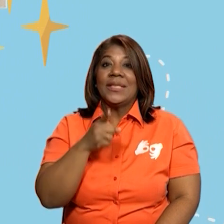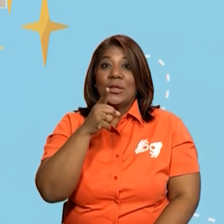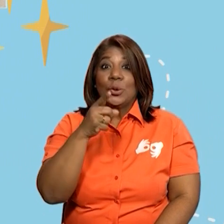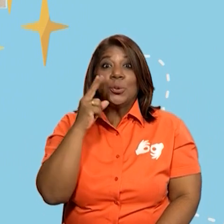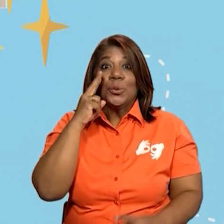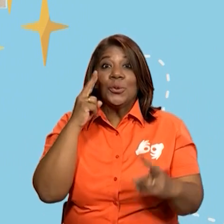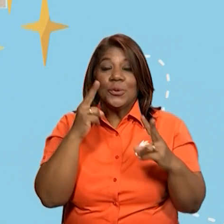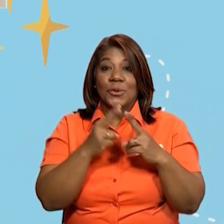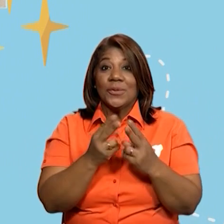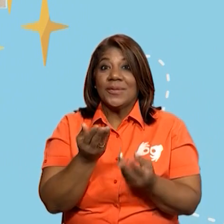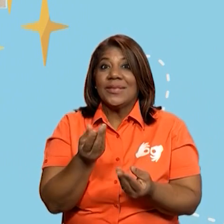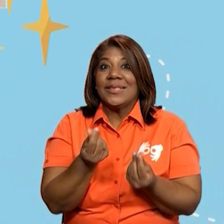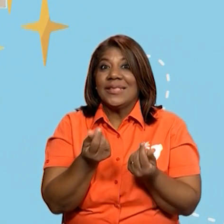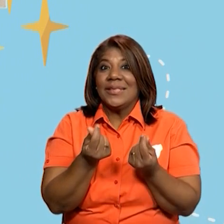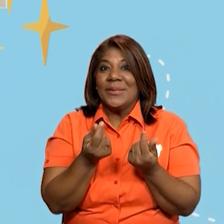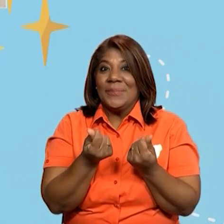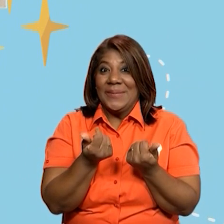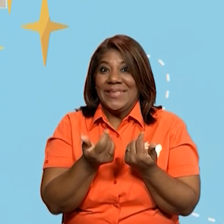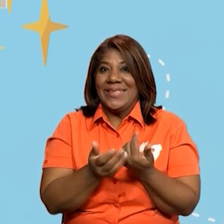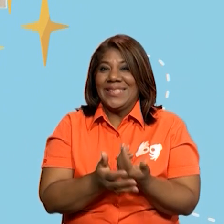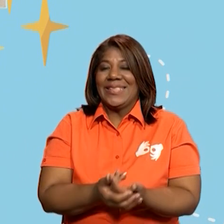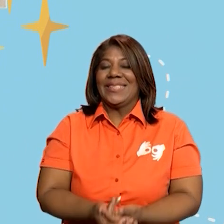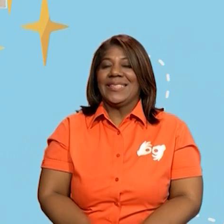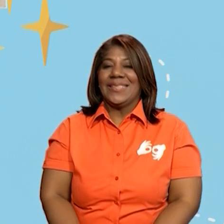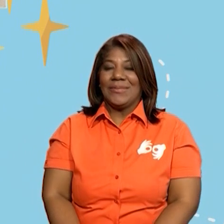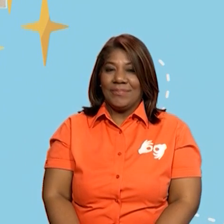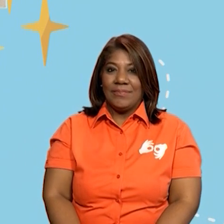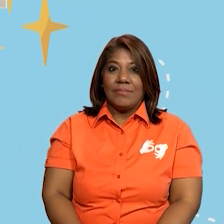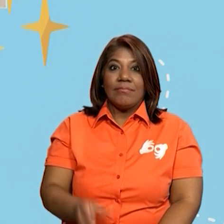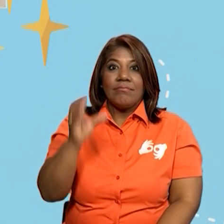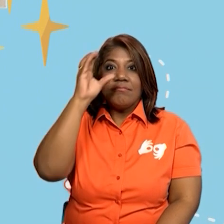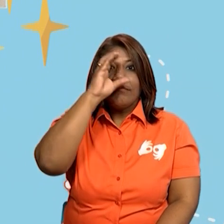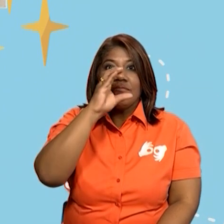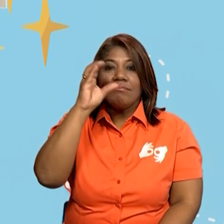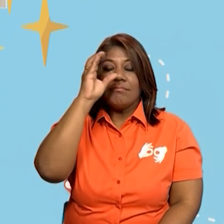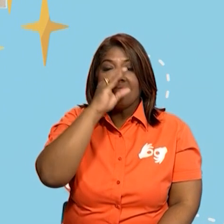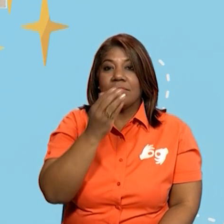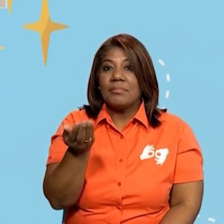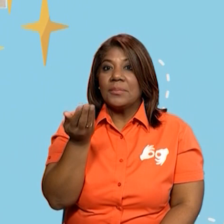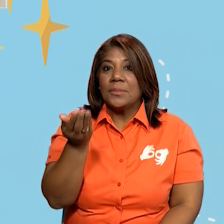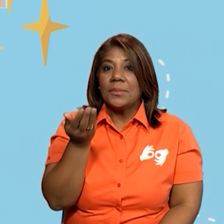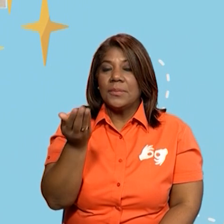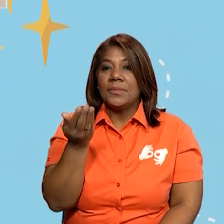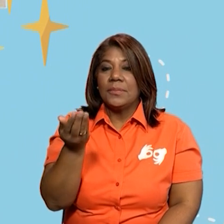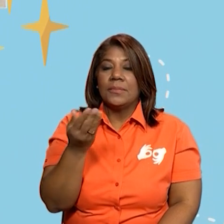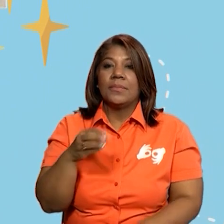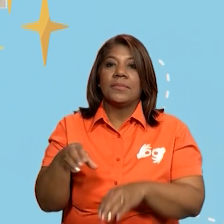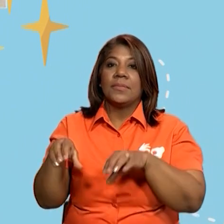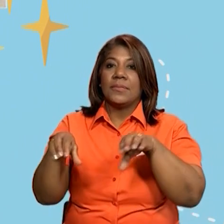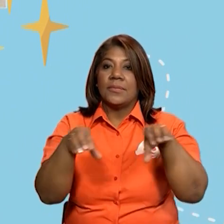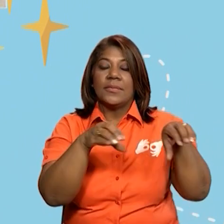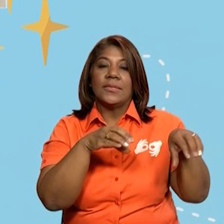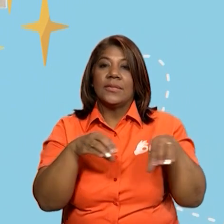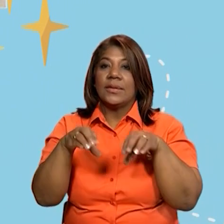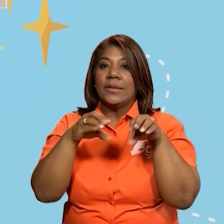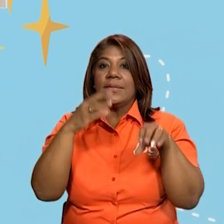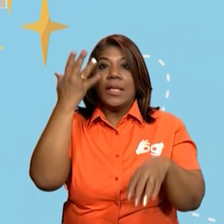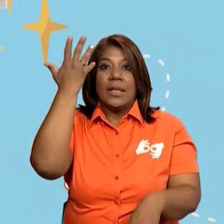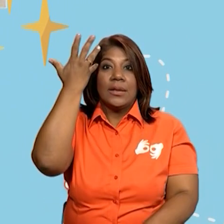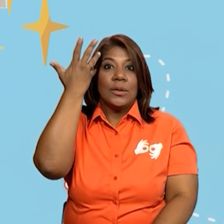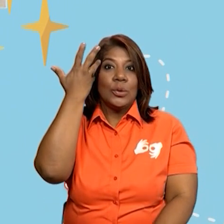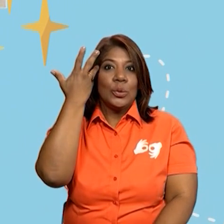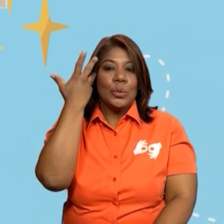vamos a encontrar esa moneda que está muy vinculada con nuestras actividades diarias y nuestras actividades